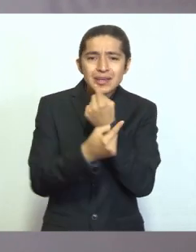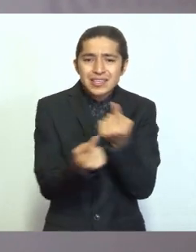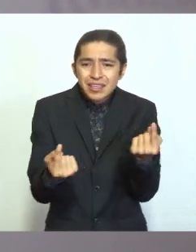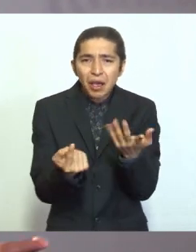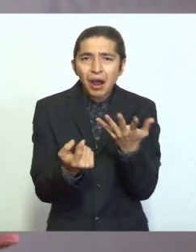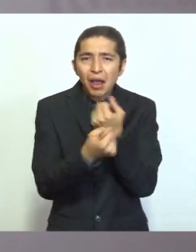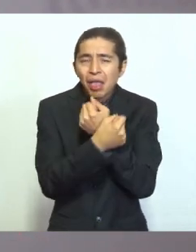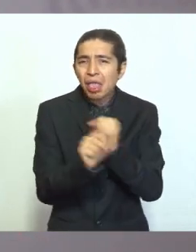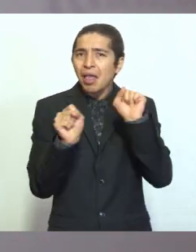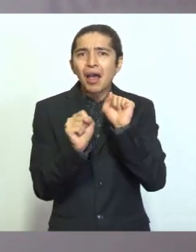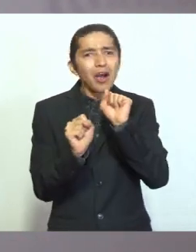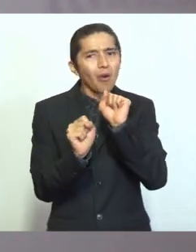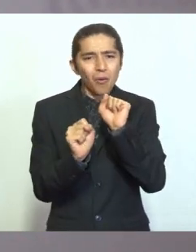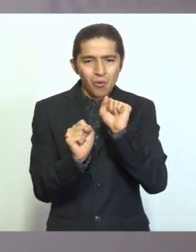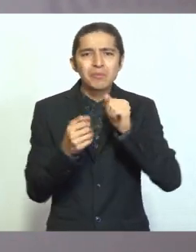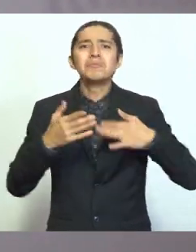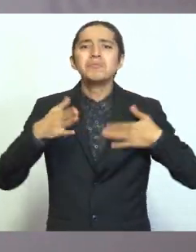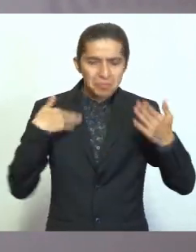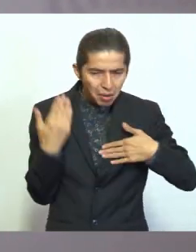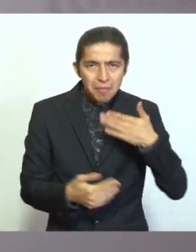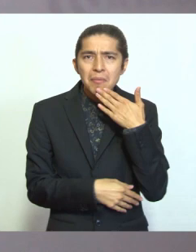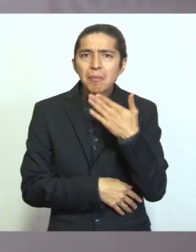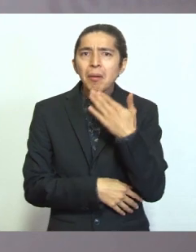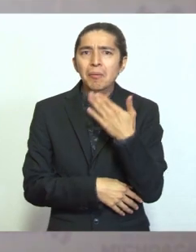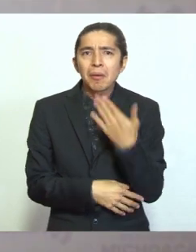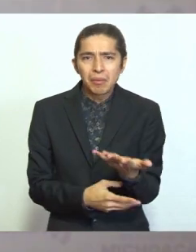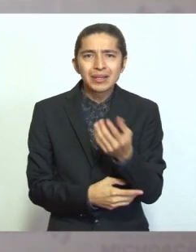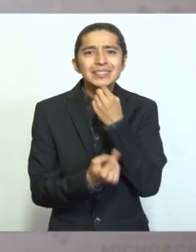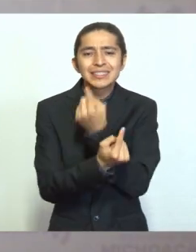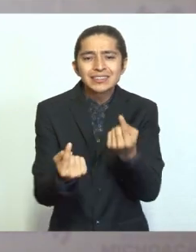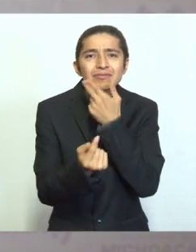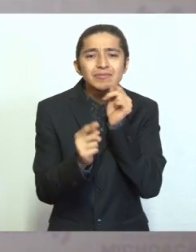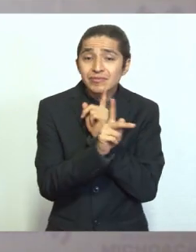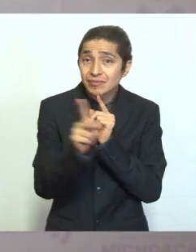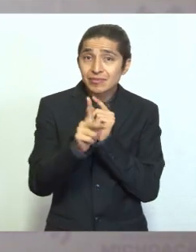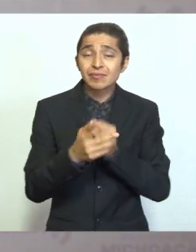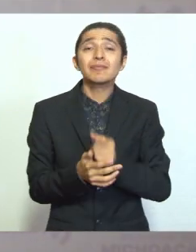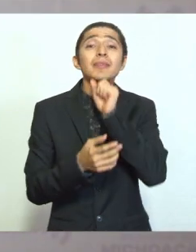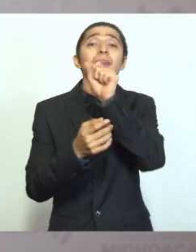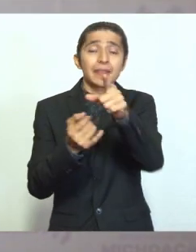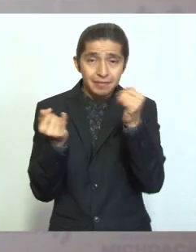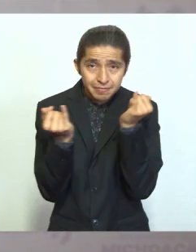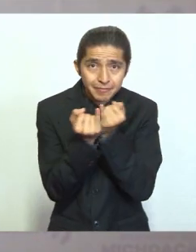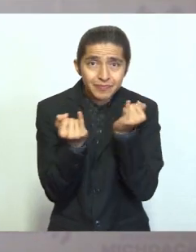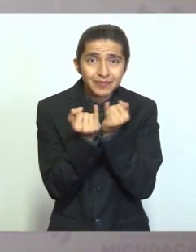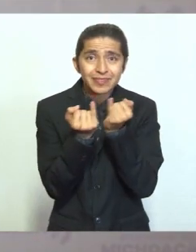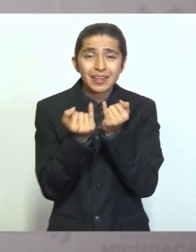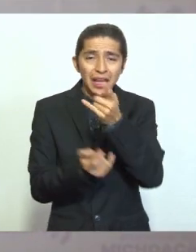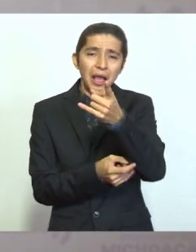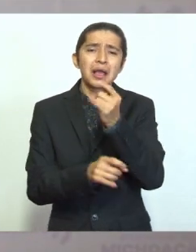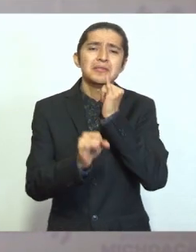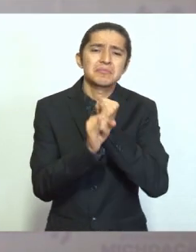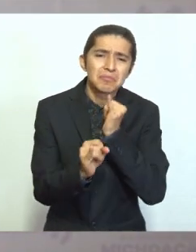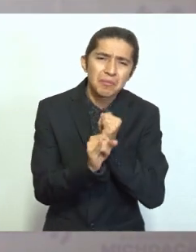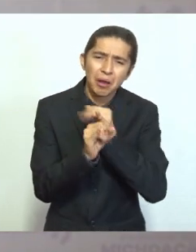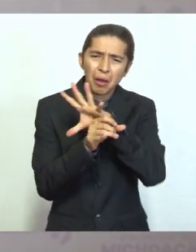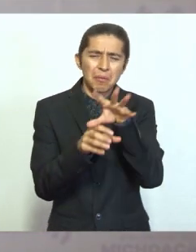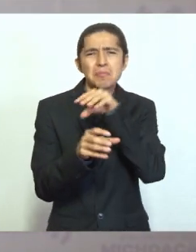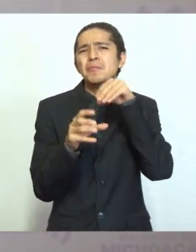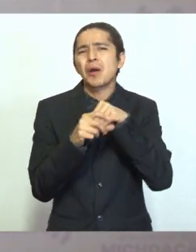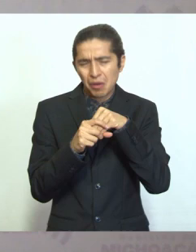diviertas, para que la pases bien. Niñas, niños. Además, a través de nuestros canales en redes sociales,